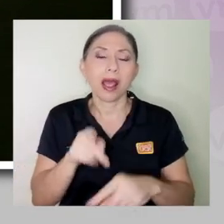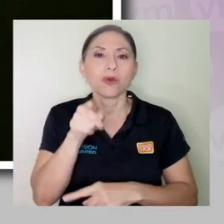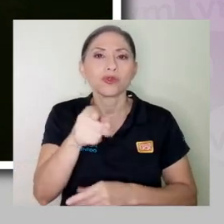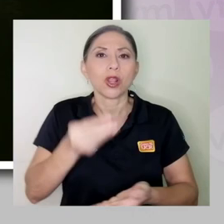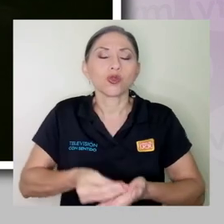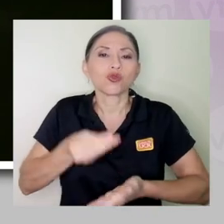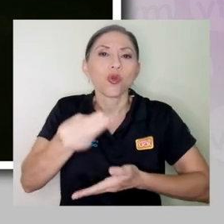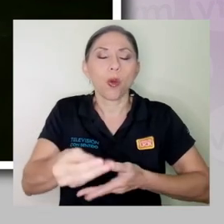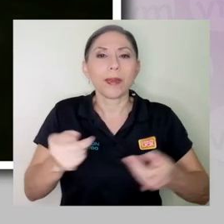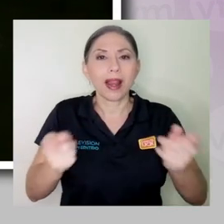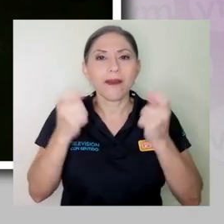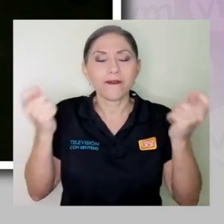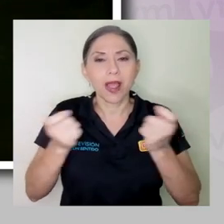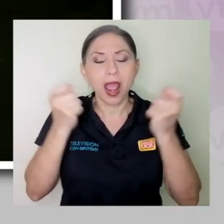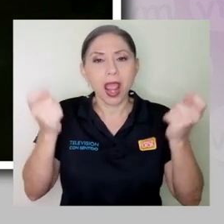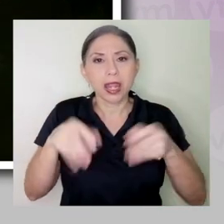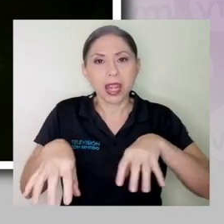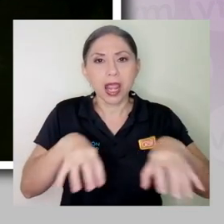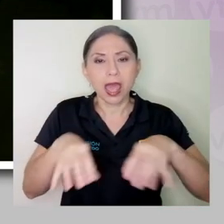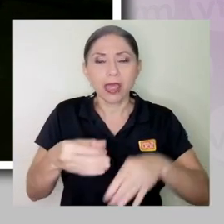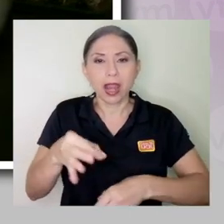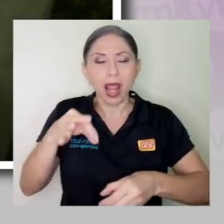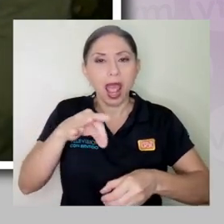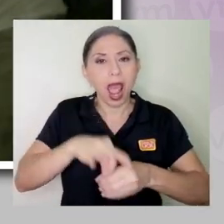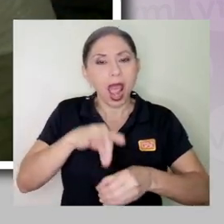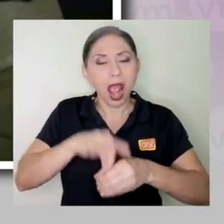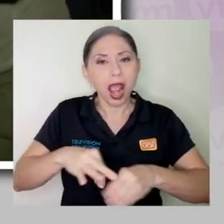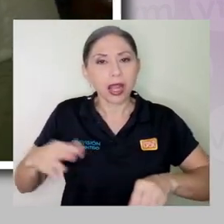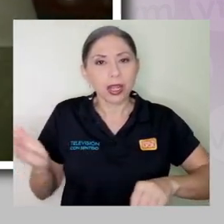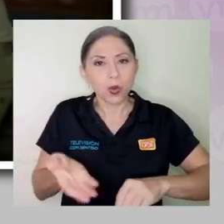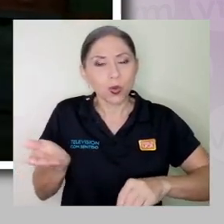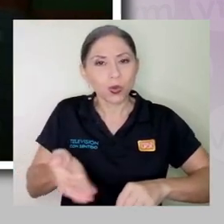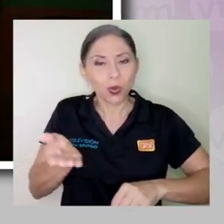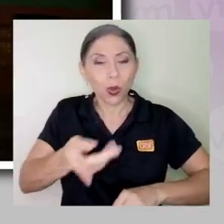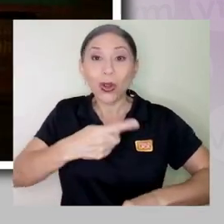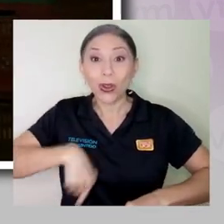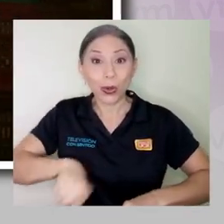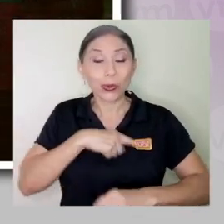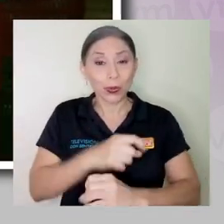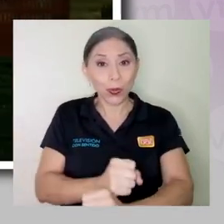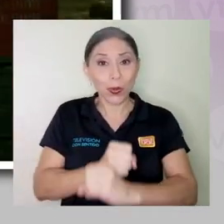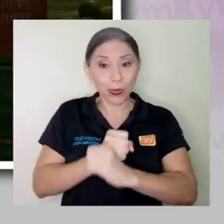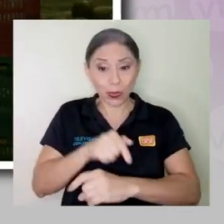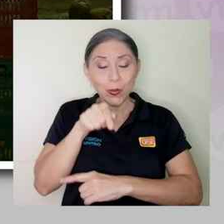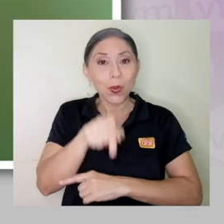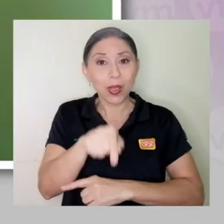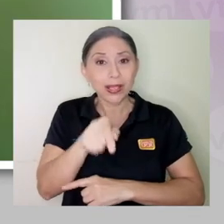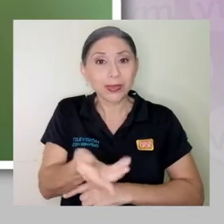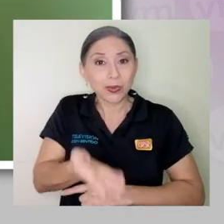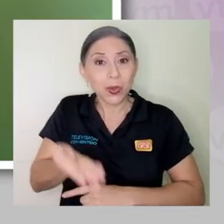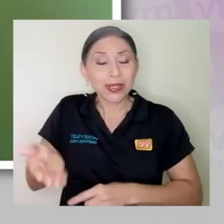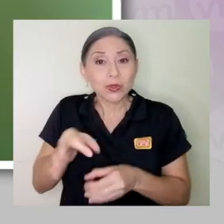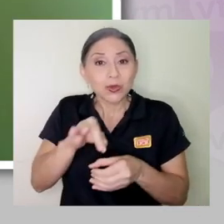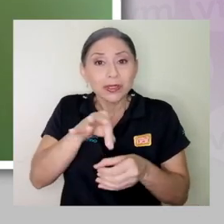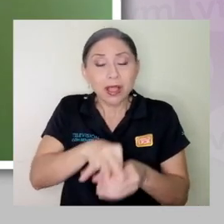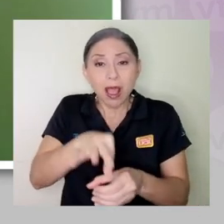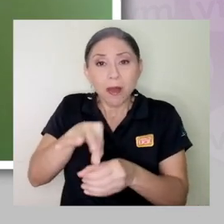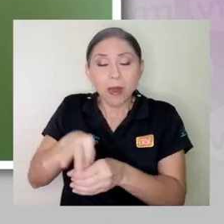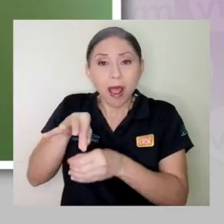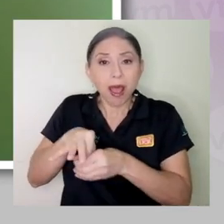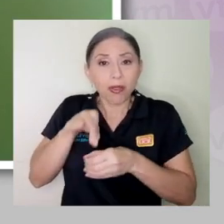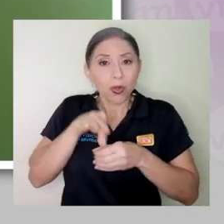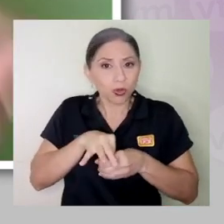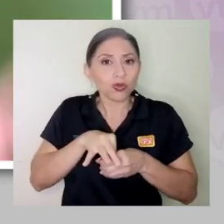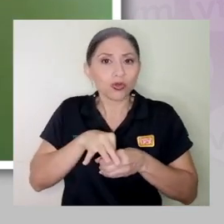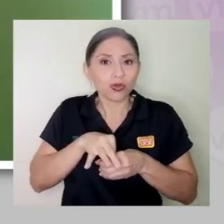compre en la Feria del Agricultor, que generalmente nos aseguramos que son productos que son sembrados